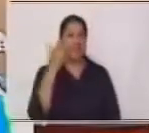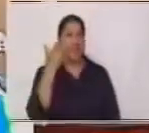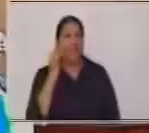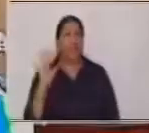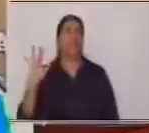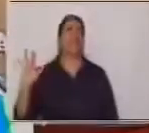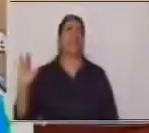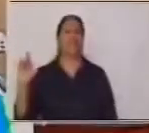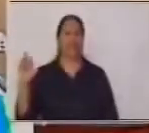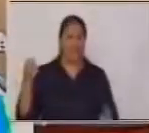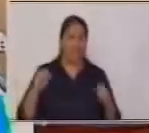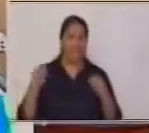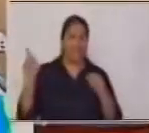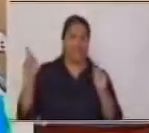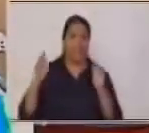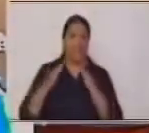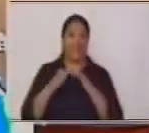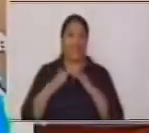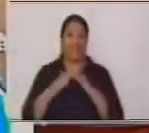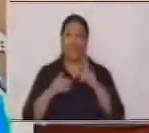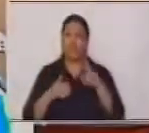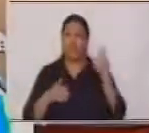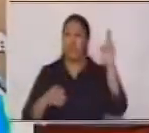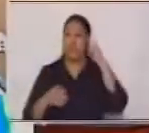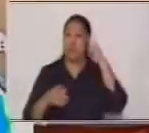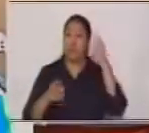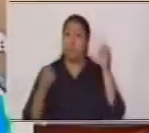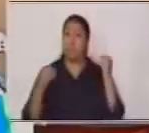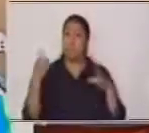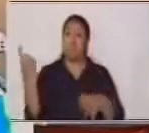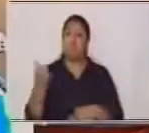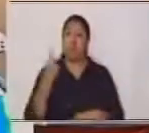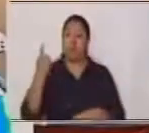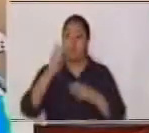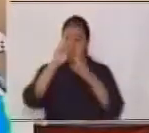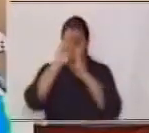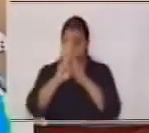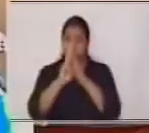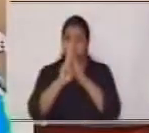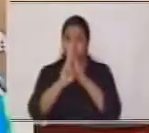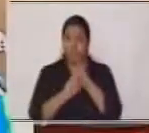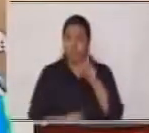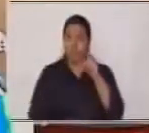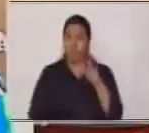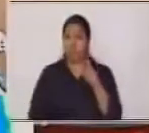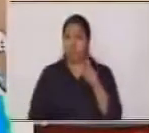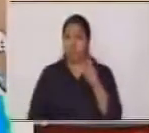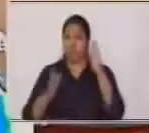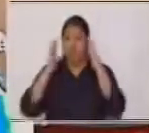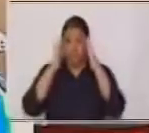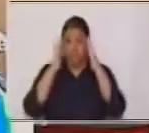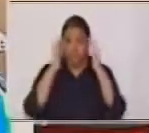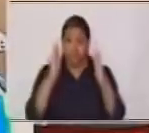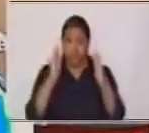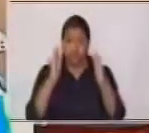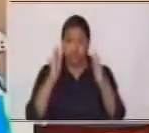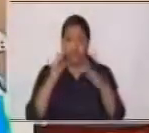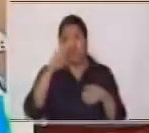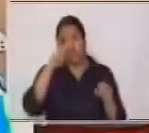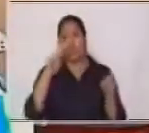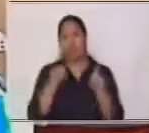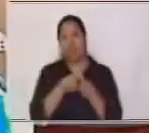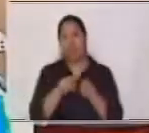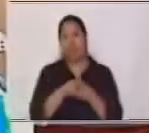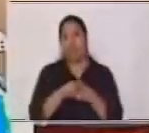hacer en casa también Recuerden que es muy importante El respeto Escuchar Y también ser